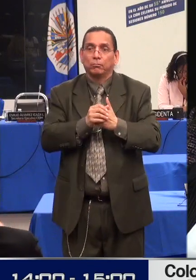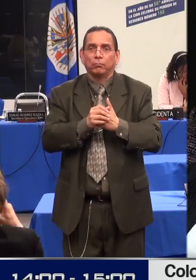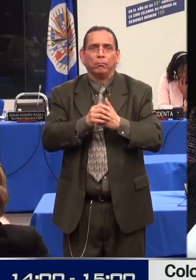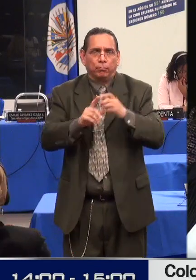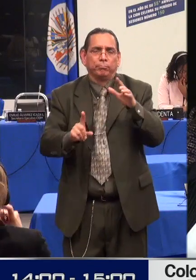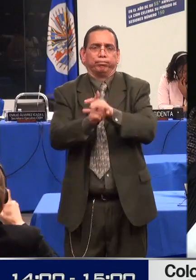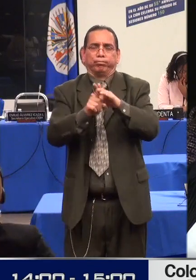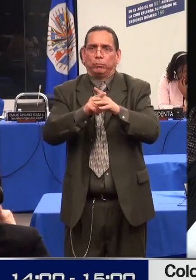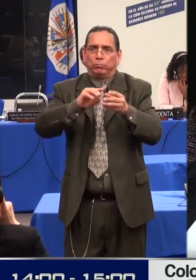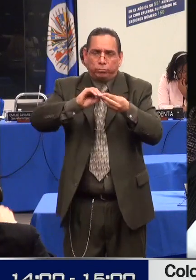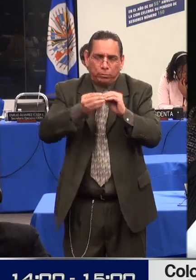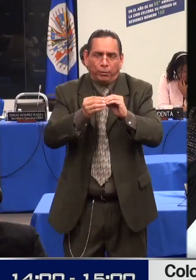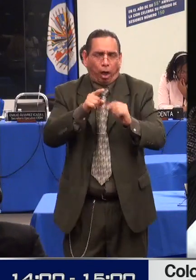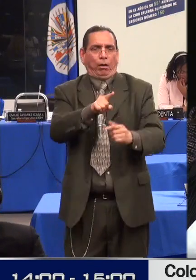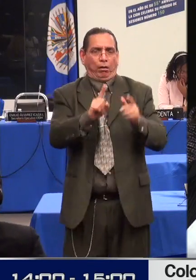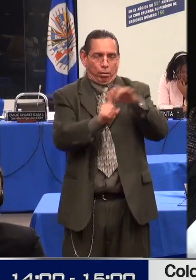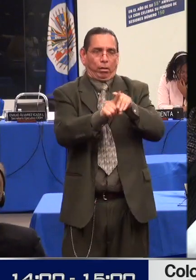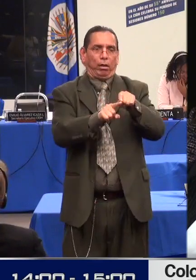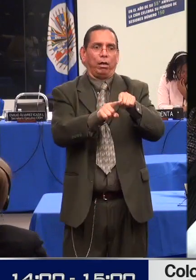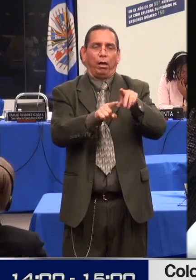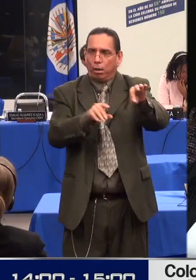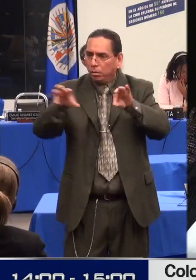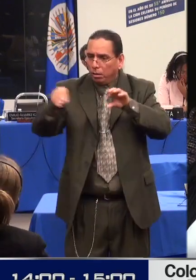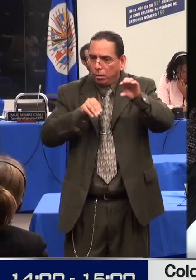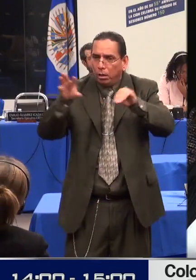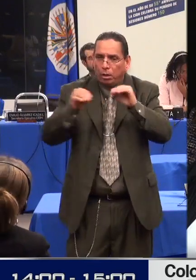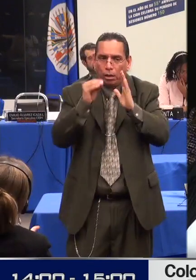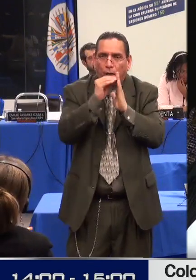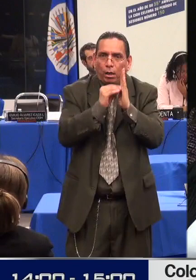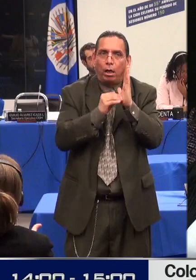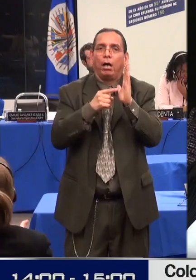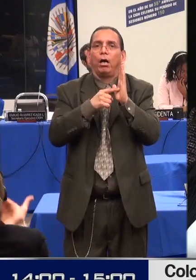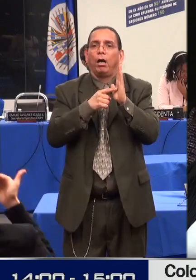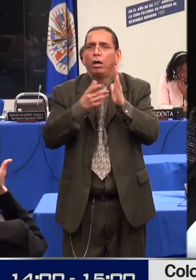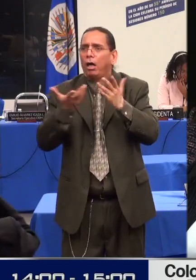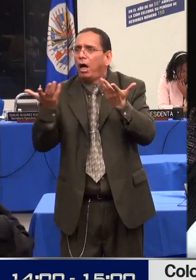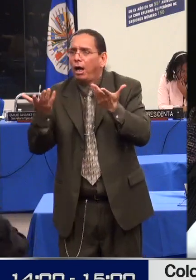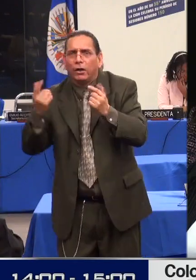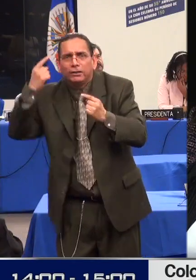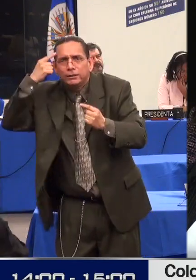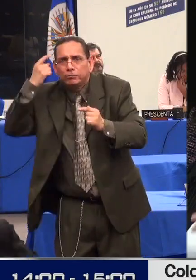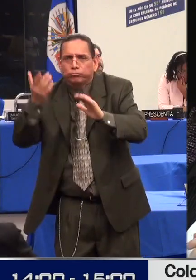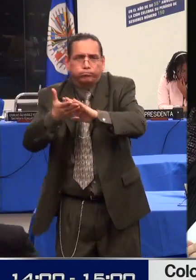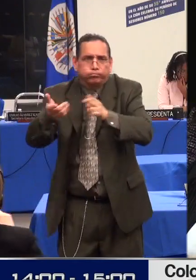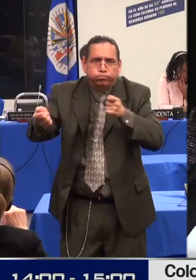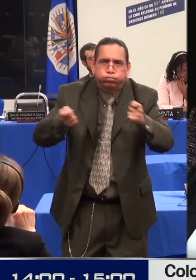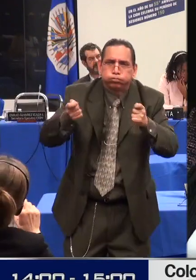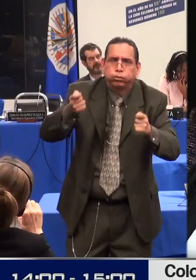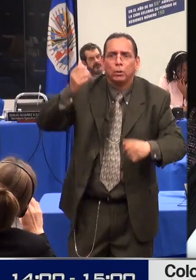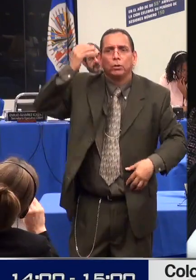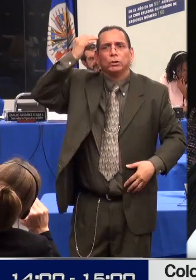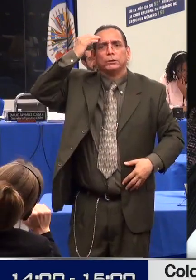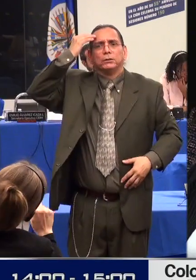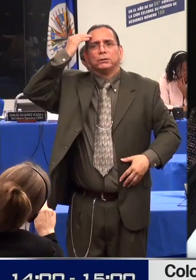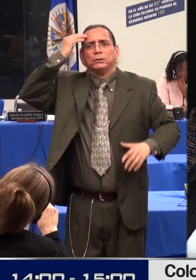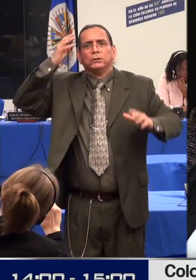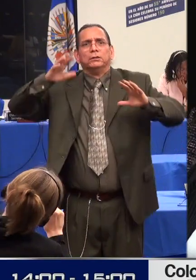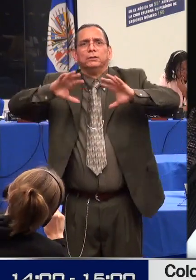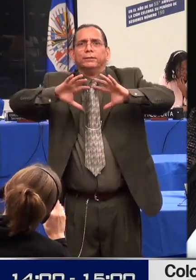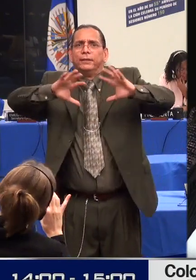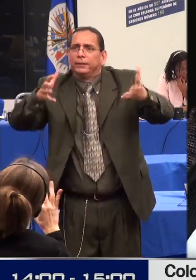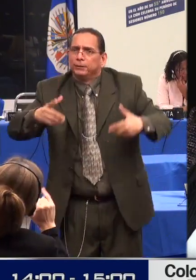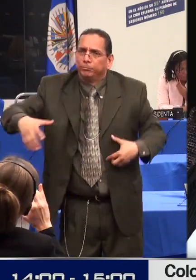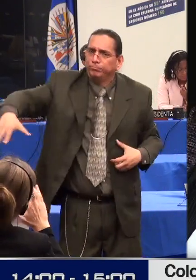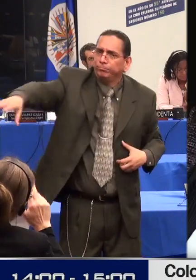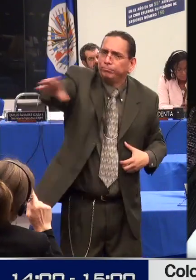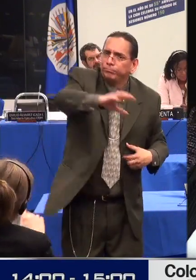naturaleza normativa, institucional, participativa, financiera y de gestión pública y privada, entre otros. Con base en ese